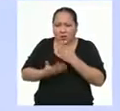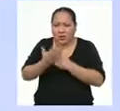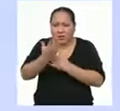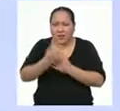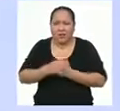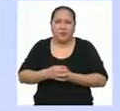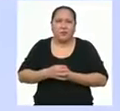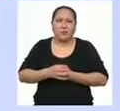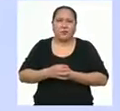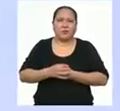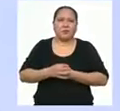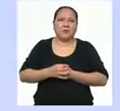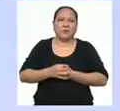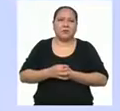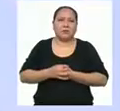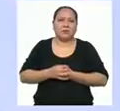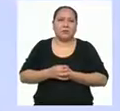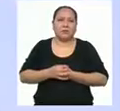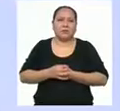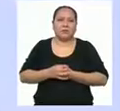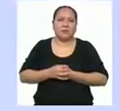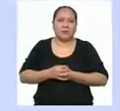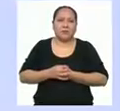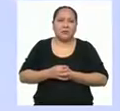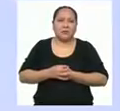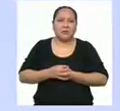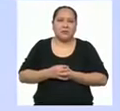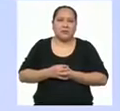¡Aprendo en